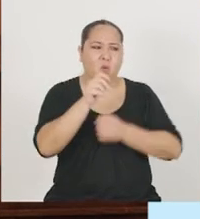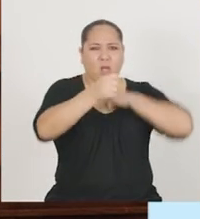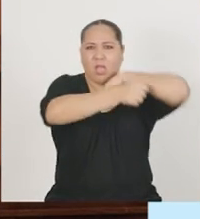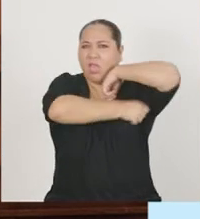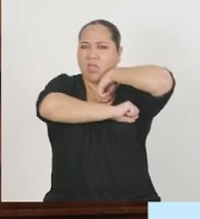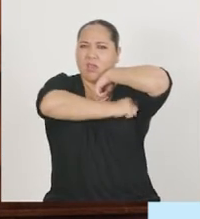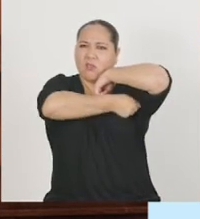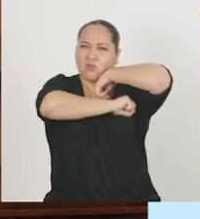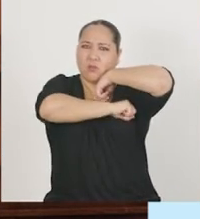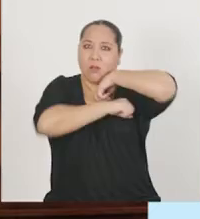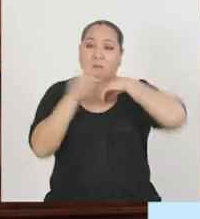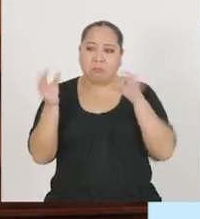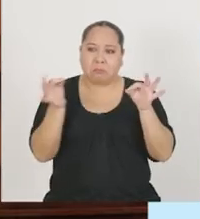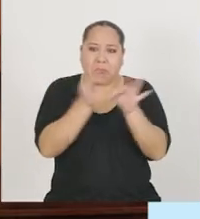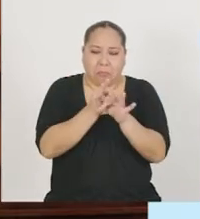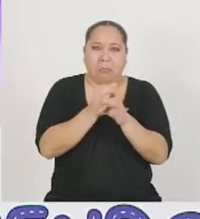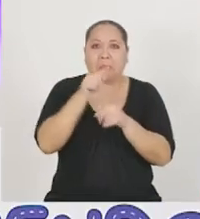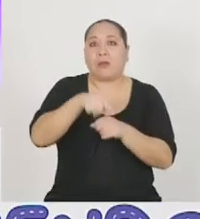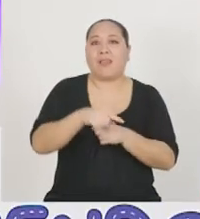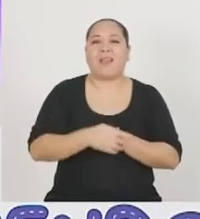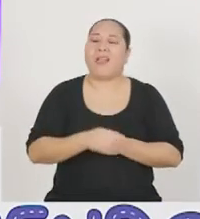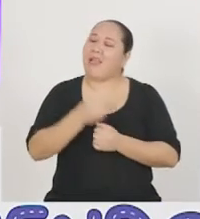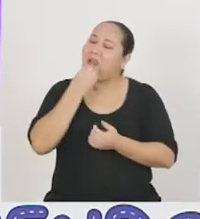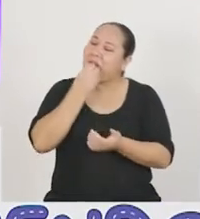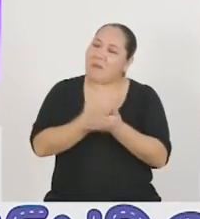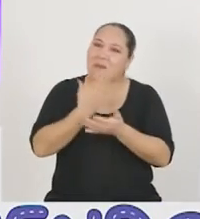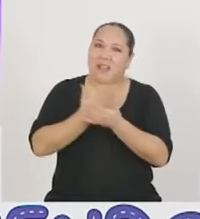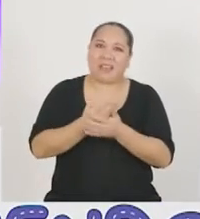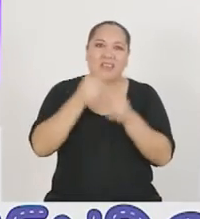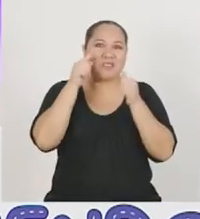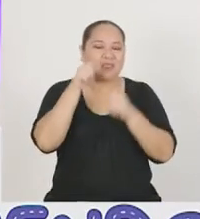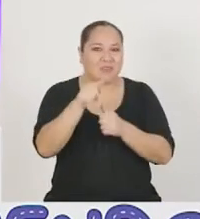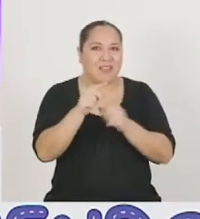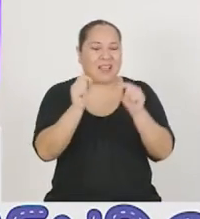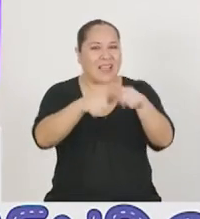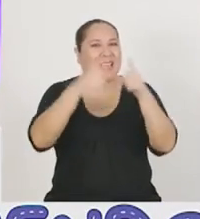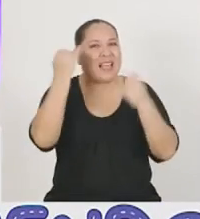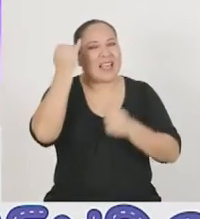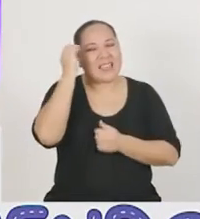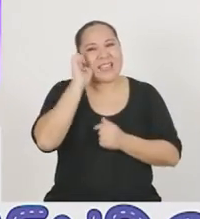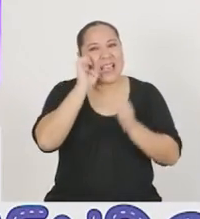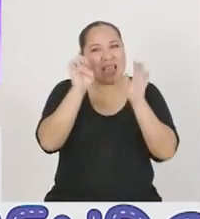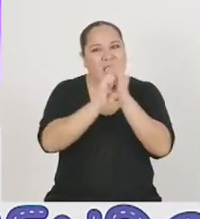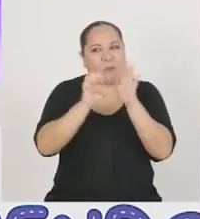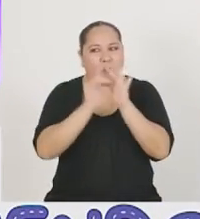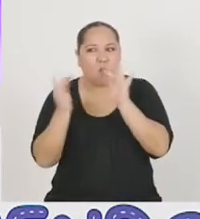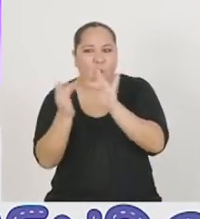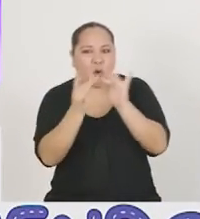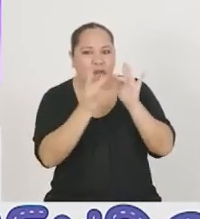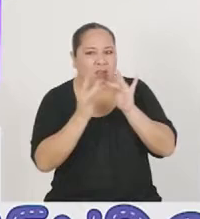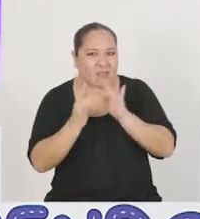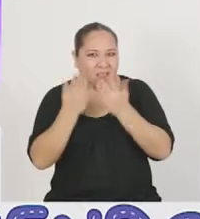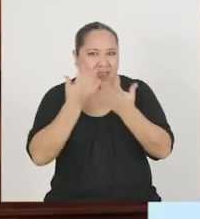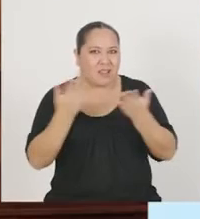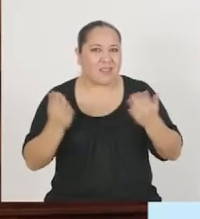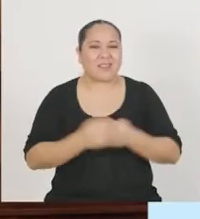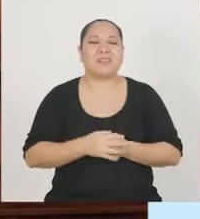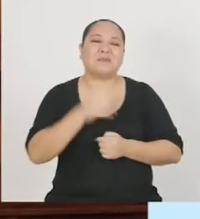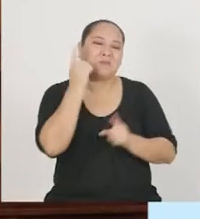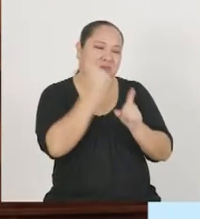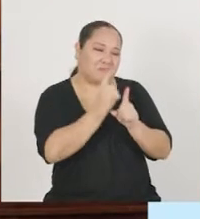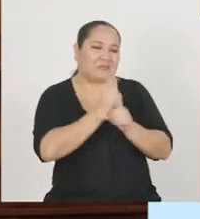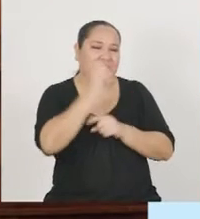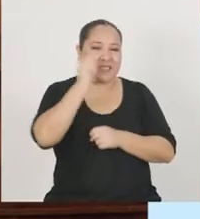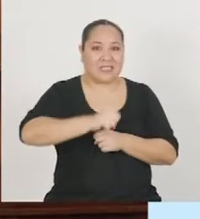desodorante? Y lo hizo. ¡Qué buena! Es un gran ejemplo de la creatividad aplicada para conectar las cosas. Por